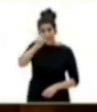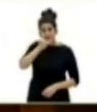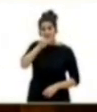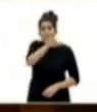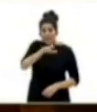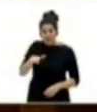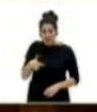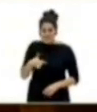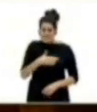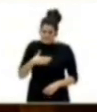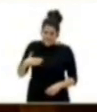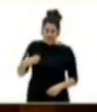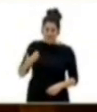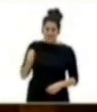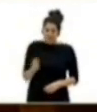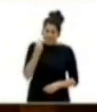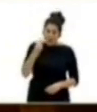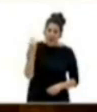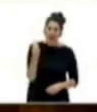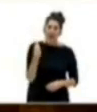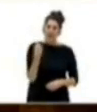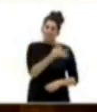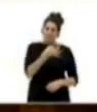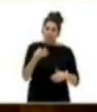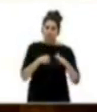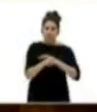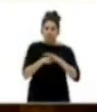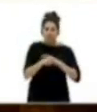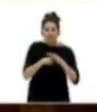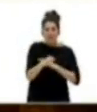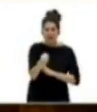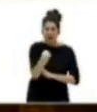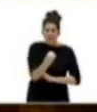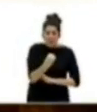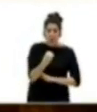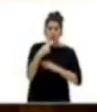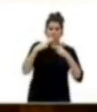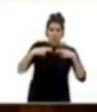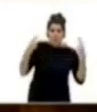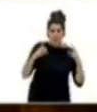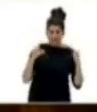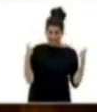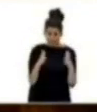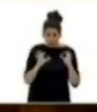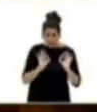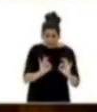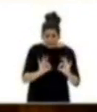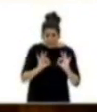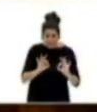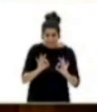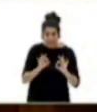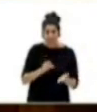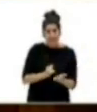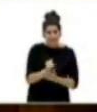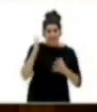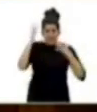una mejora en la eficiencia y en la equidad de la distribución del apoyo público al sector. Promover el cambio